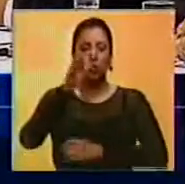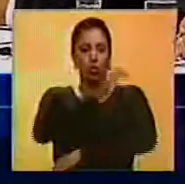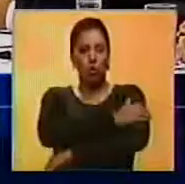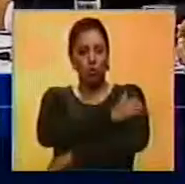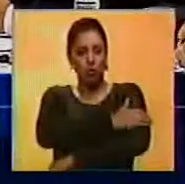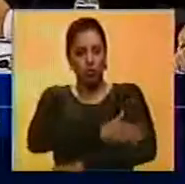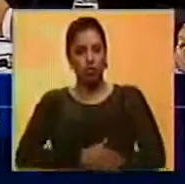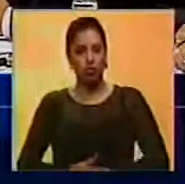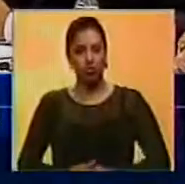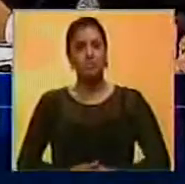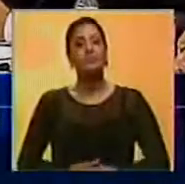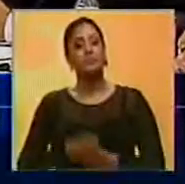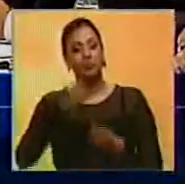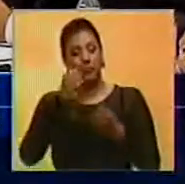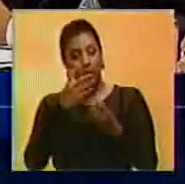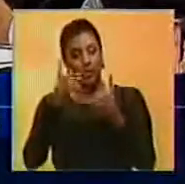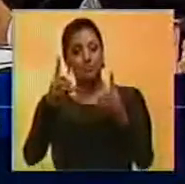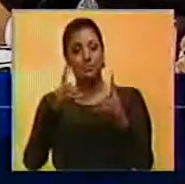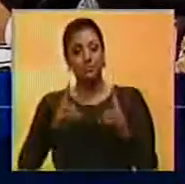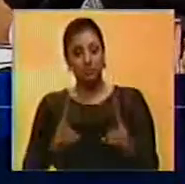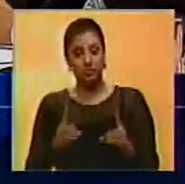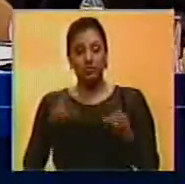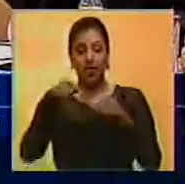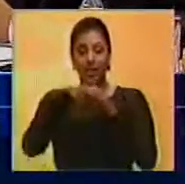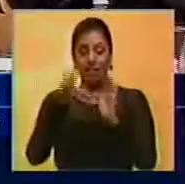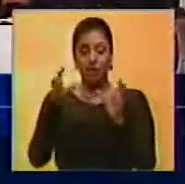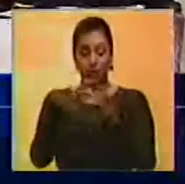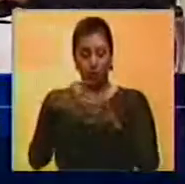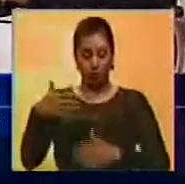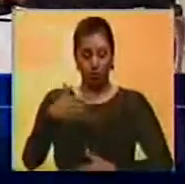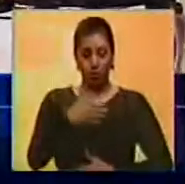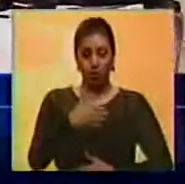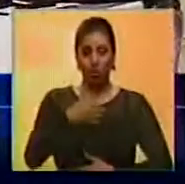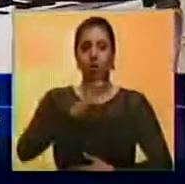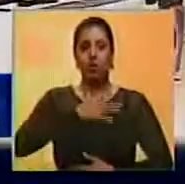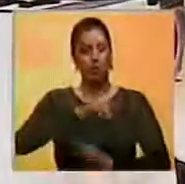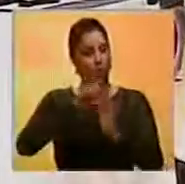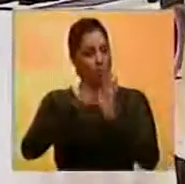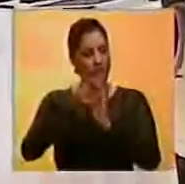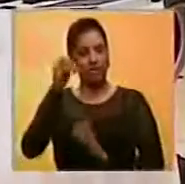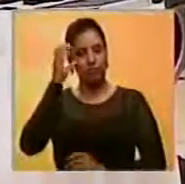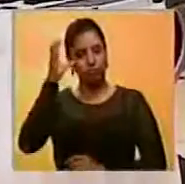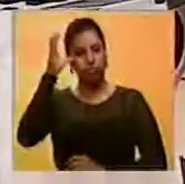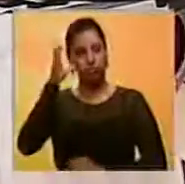oposición. Aseguró que las decisiones dentro de la unidad se están tomando con pleno consenso.